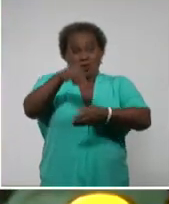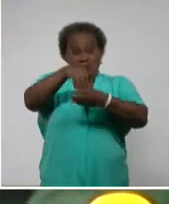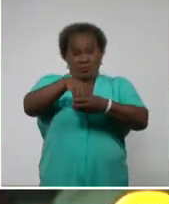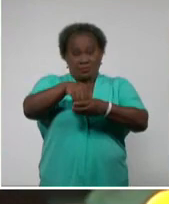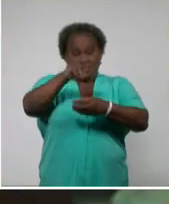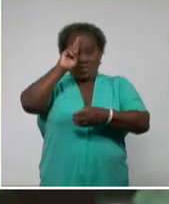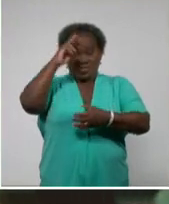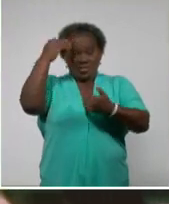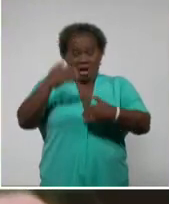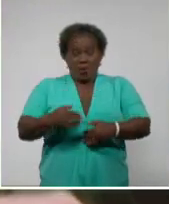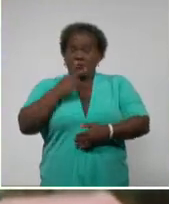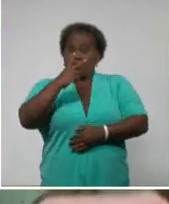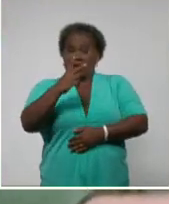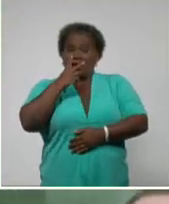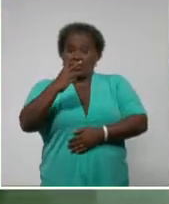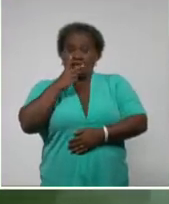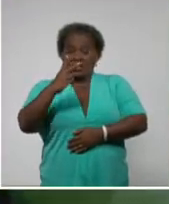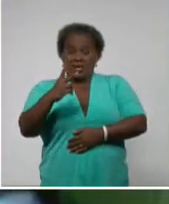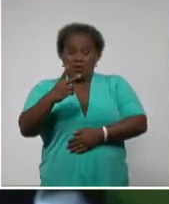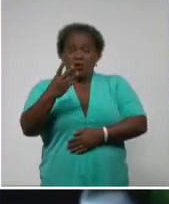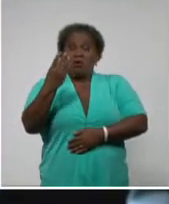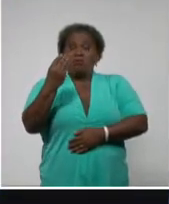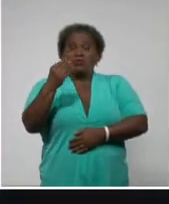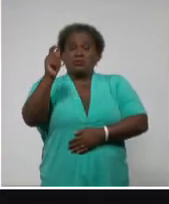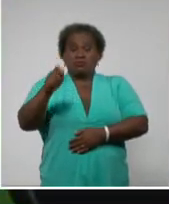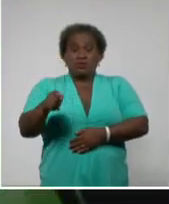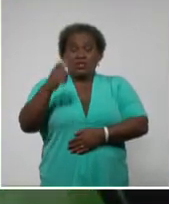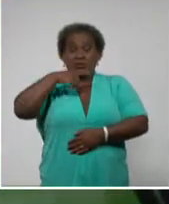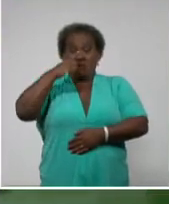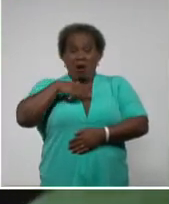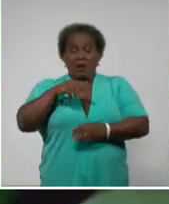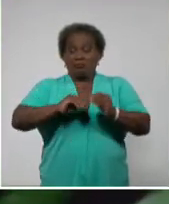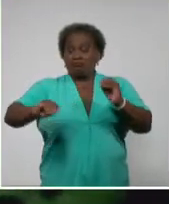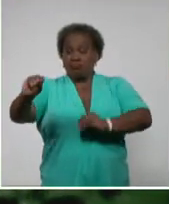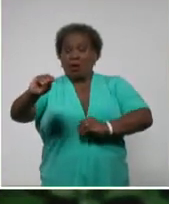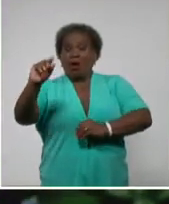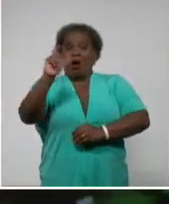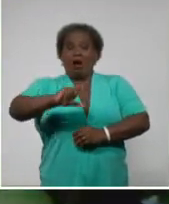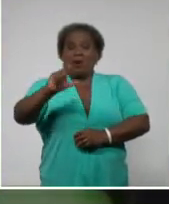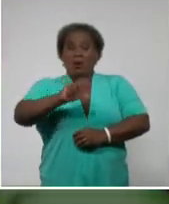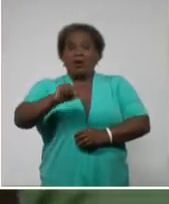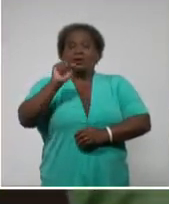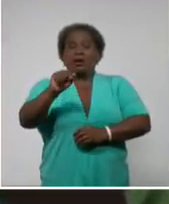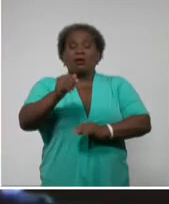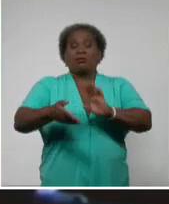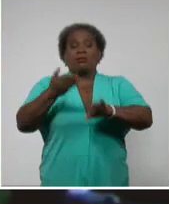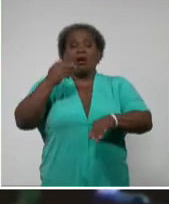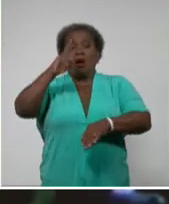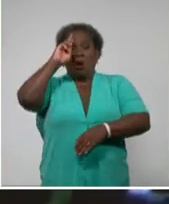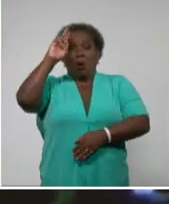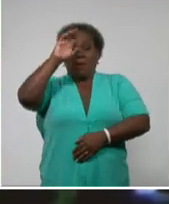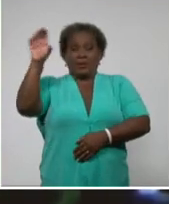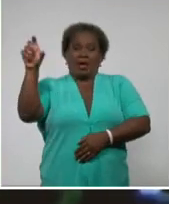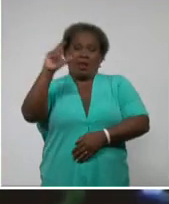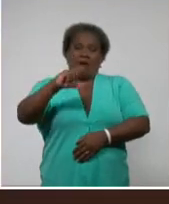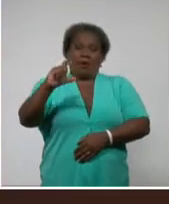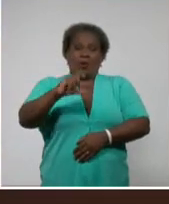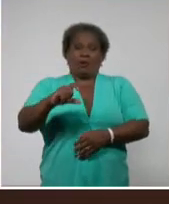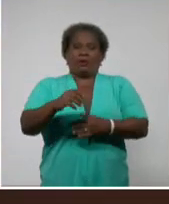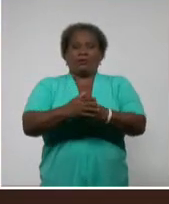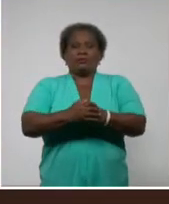atendiendo a más de un centenar de avileños contagiados con la COVID-19 que se recuperan en hospitales camagüeyanos.